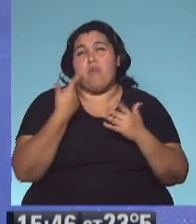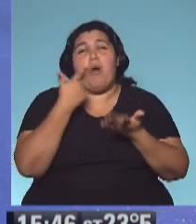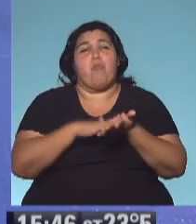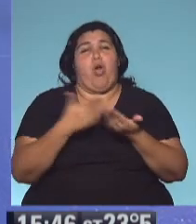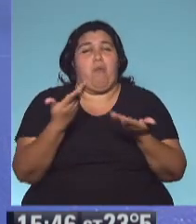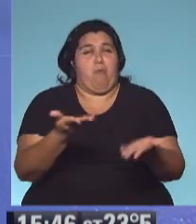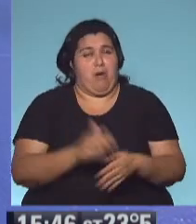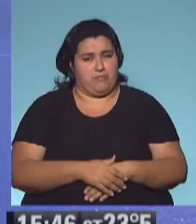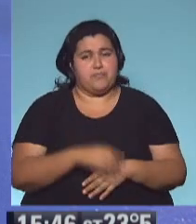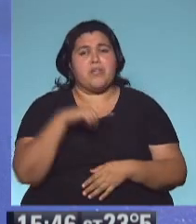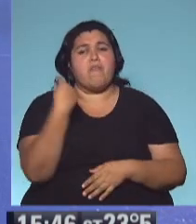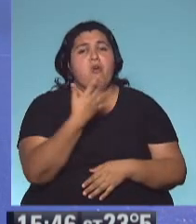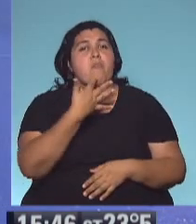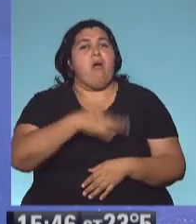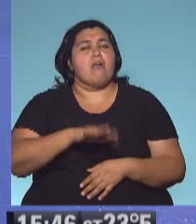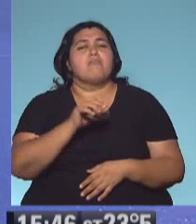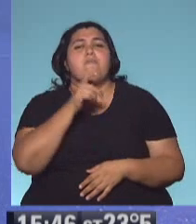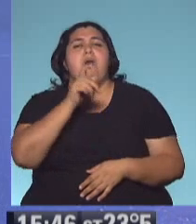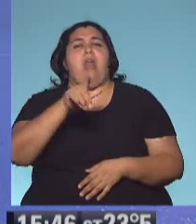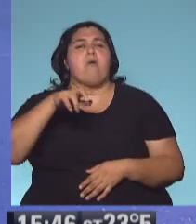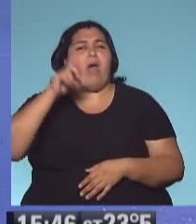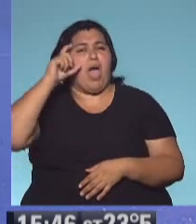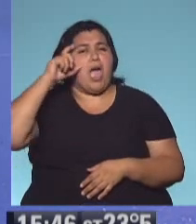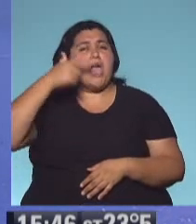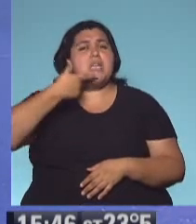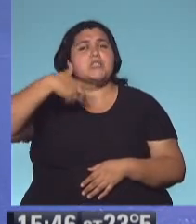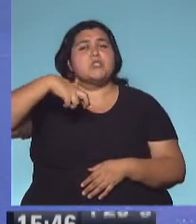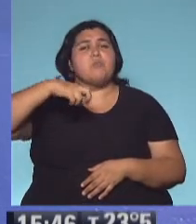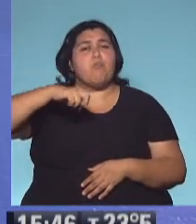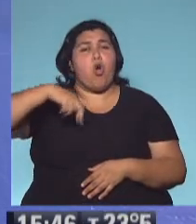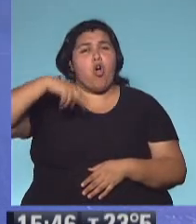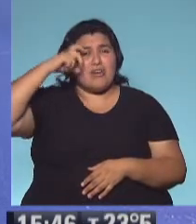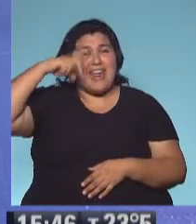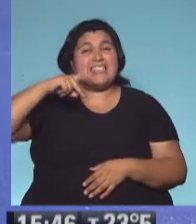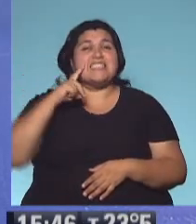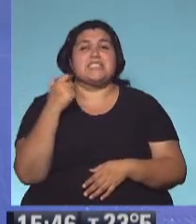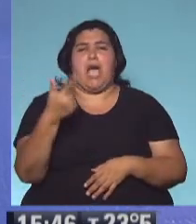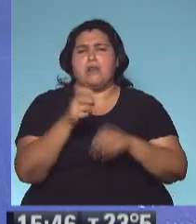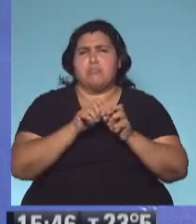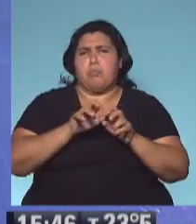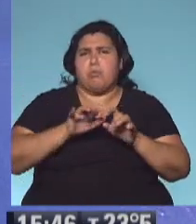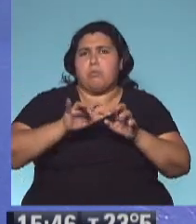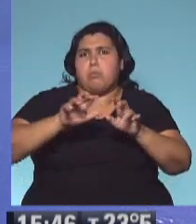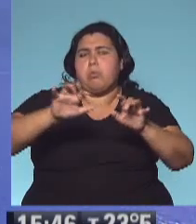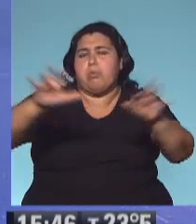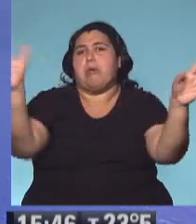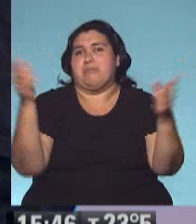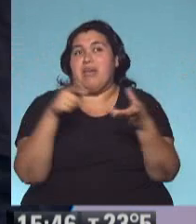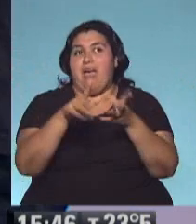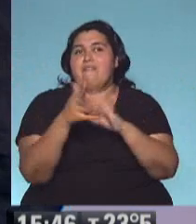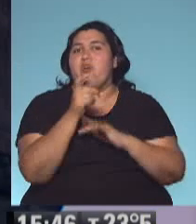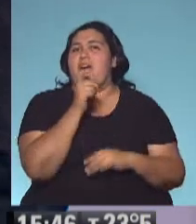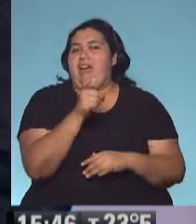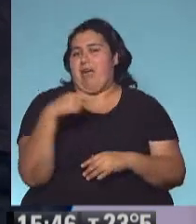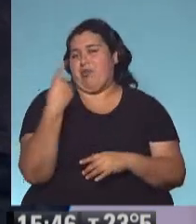Está bueno para entender qué significa exponencial. Porque cada uno que se enferma, por supuesto no nos vamos a enfermar todos, por suerte. Esto es un ejemplo nada